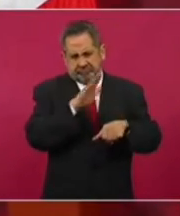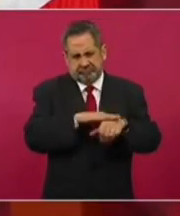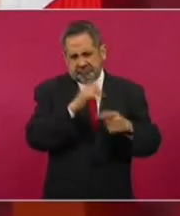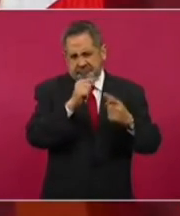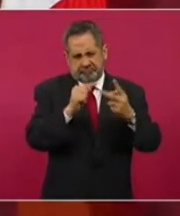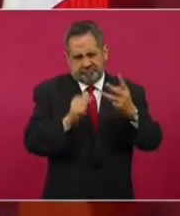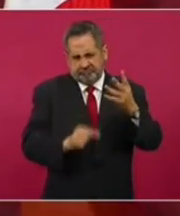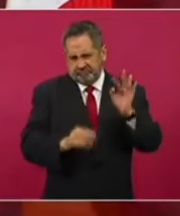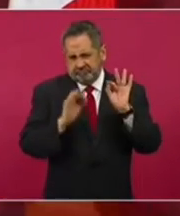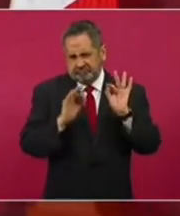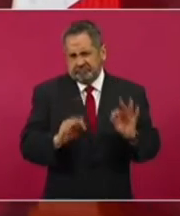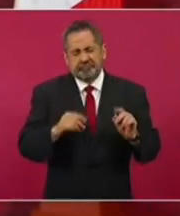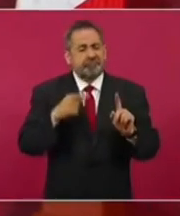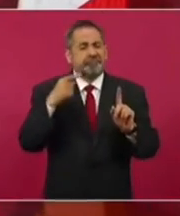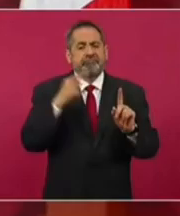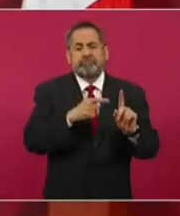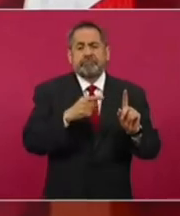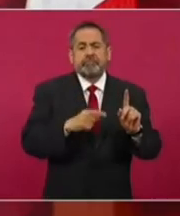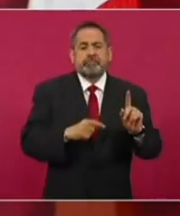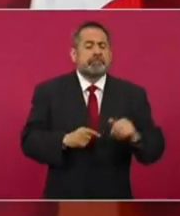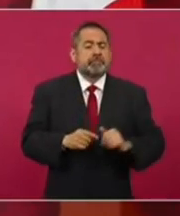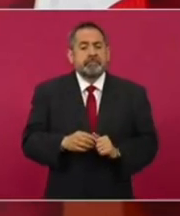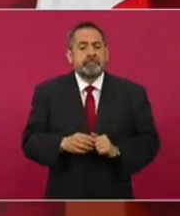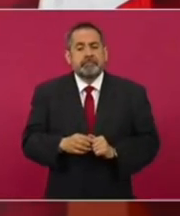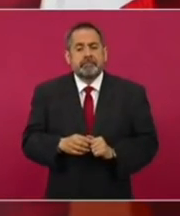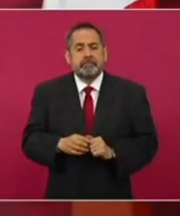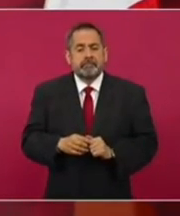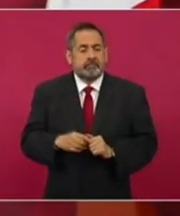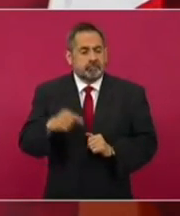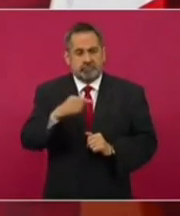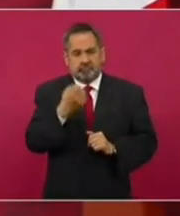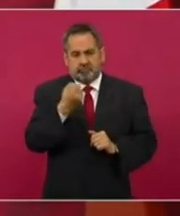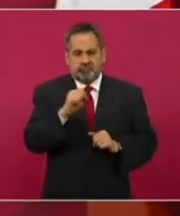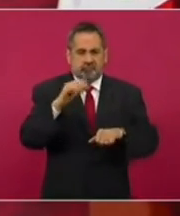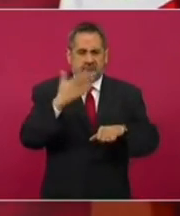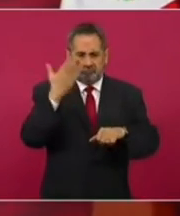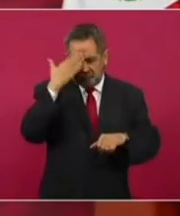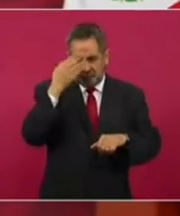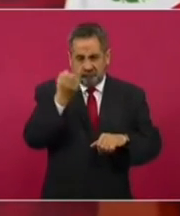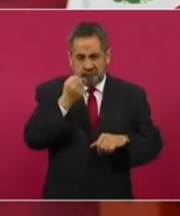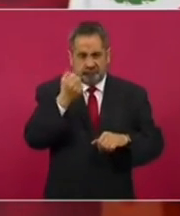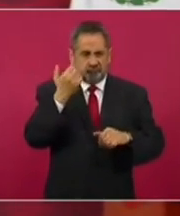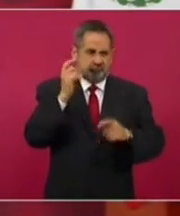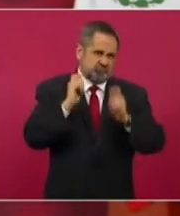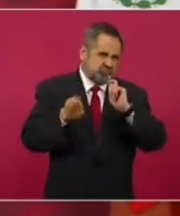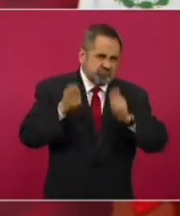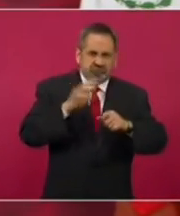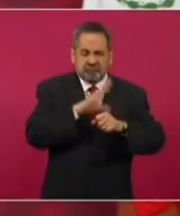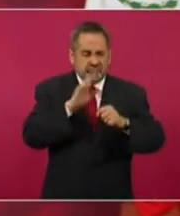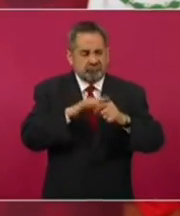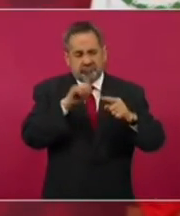porque tiene virtudes y tiene cosas favorables,